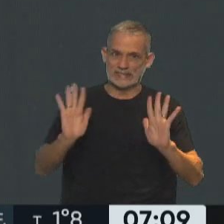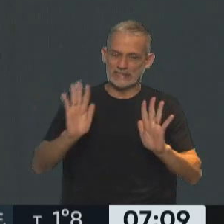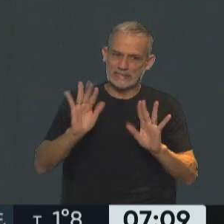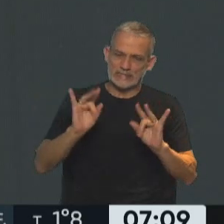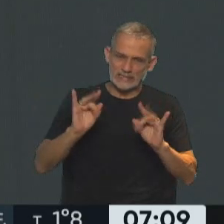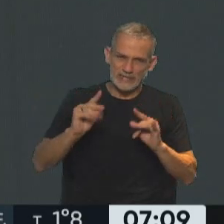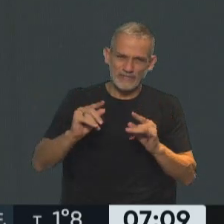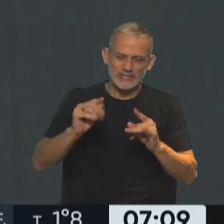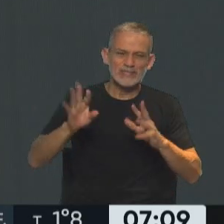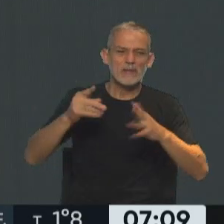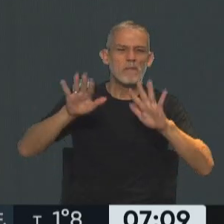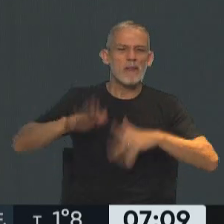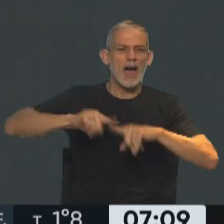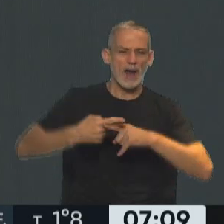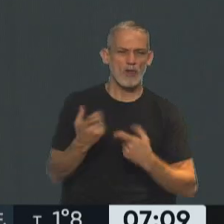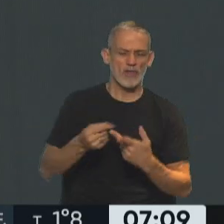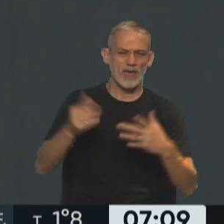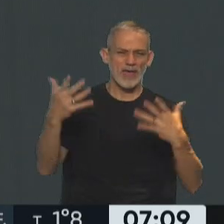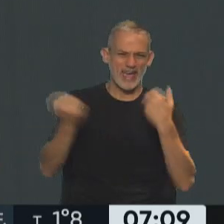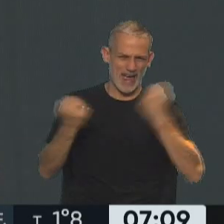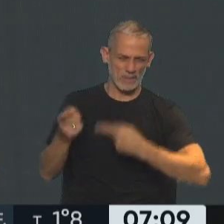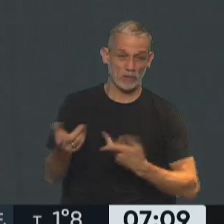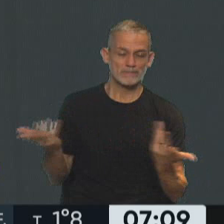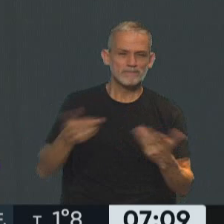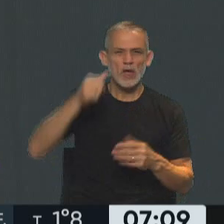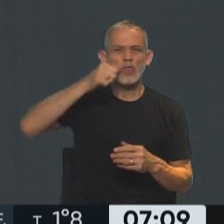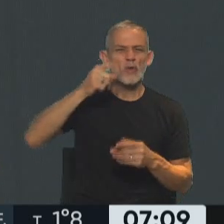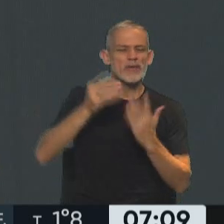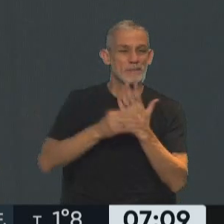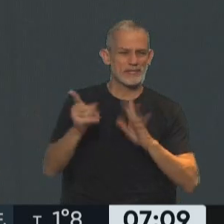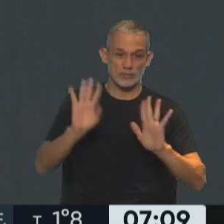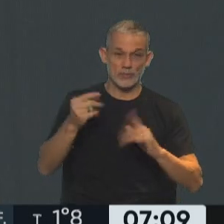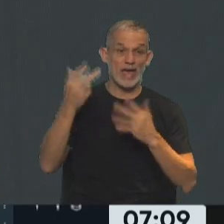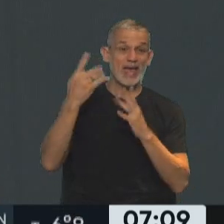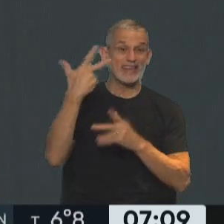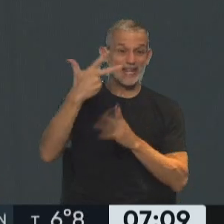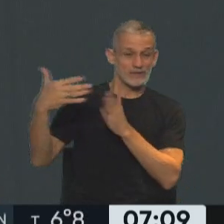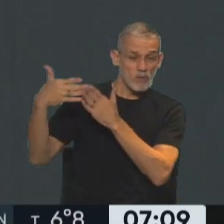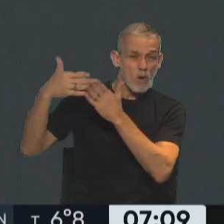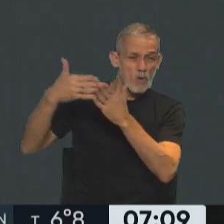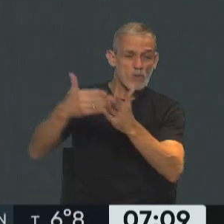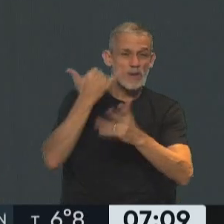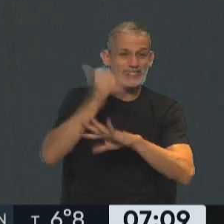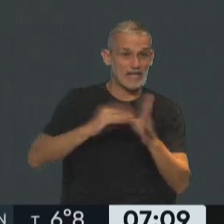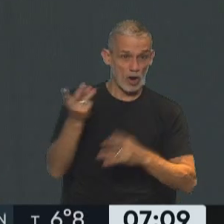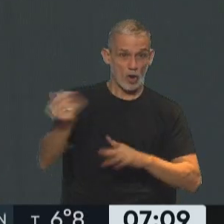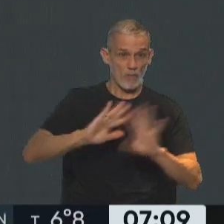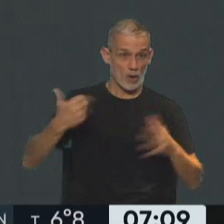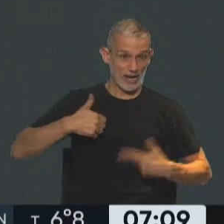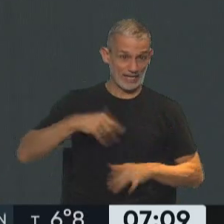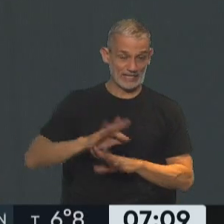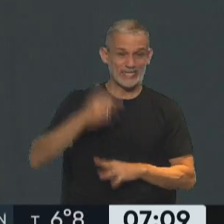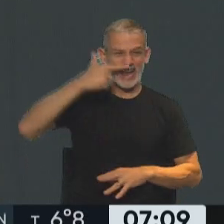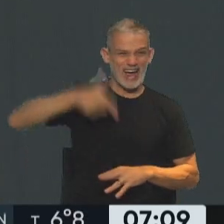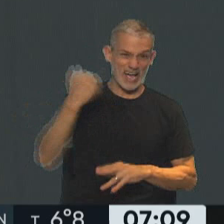tema del paro del transporte. ¿Qué dijo Domínguez? Primero, se vienen tres buques de gasoil que ya Argentina compró, pero como te